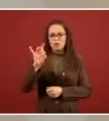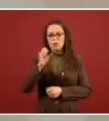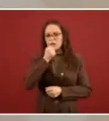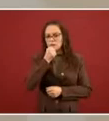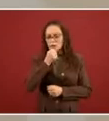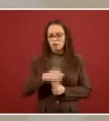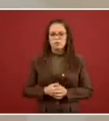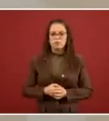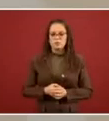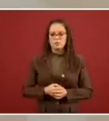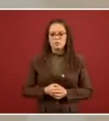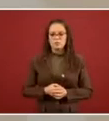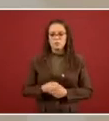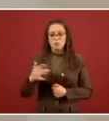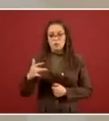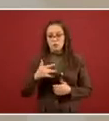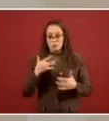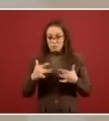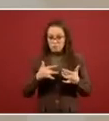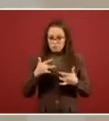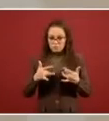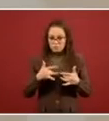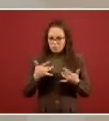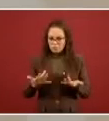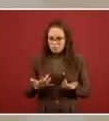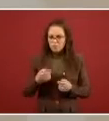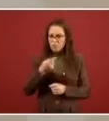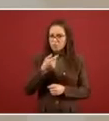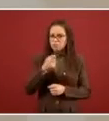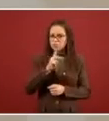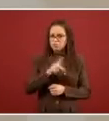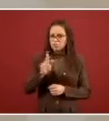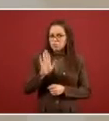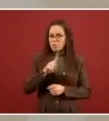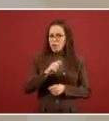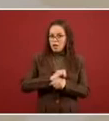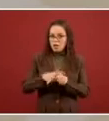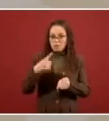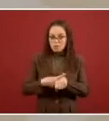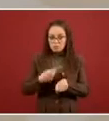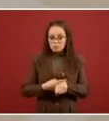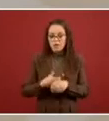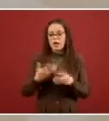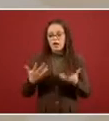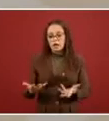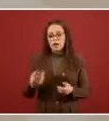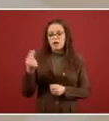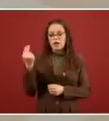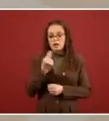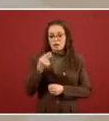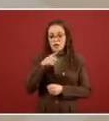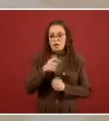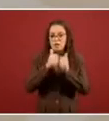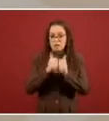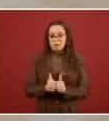se padece síntomas compatibles de COVID, se tiene que estar físicamente en la casa,